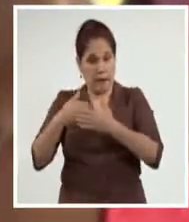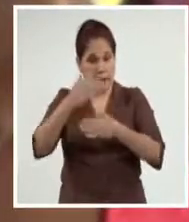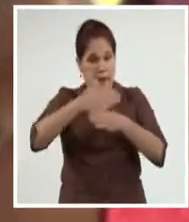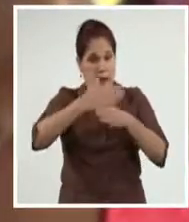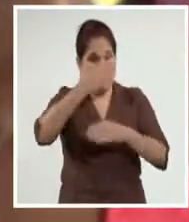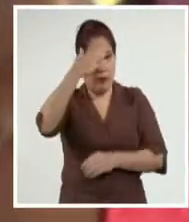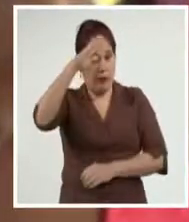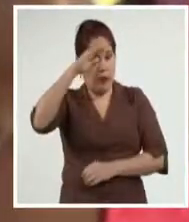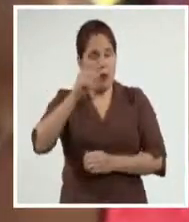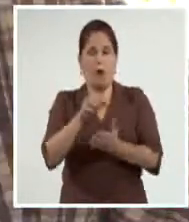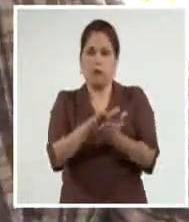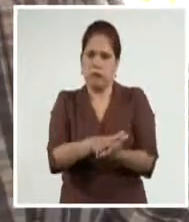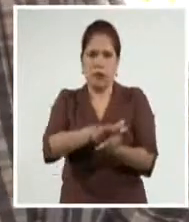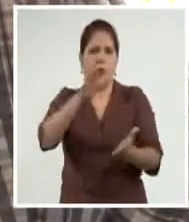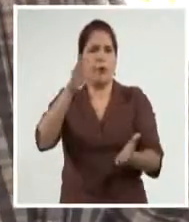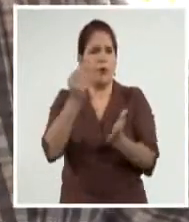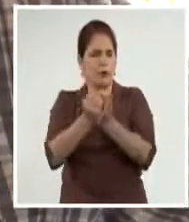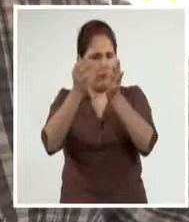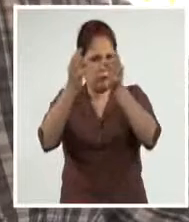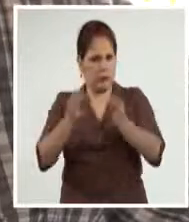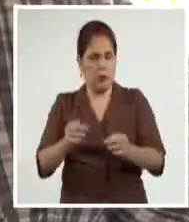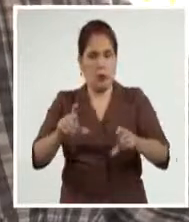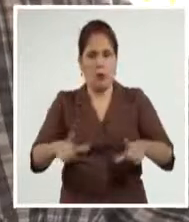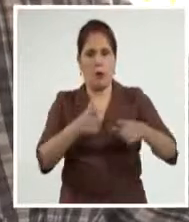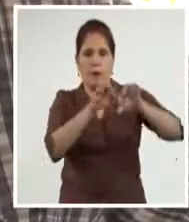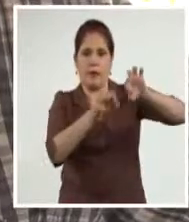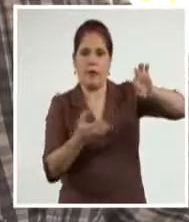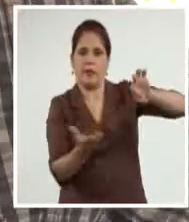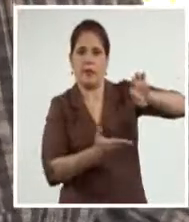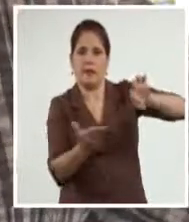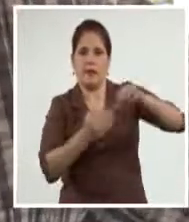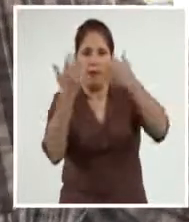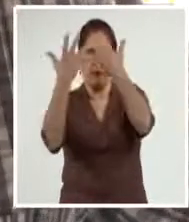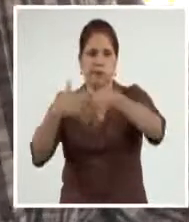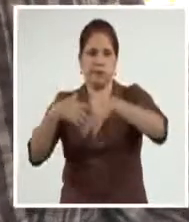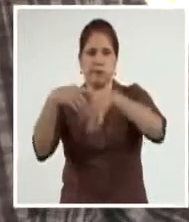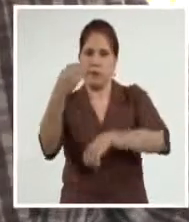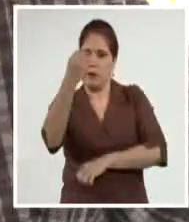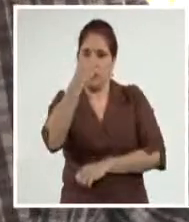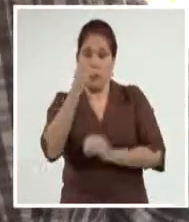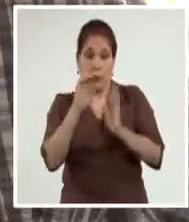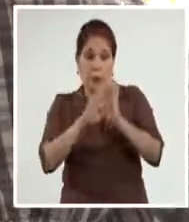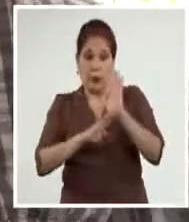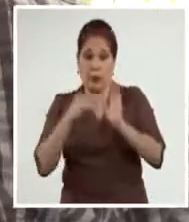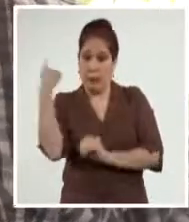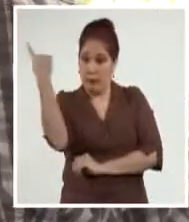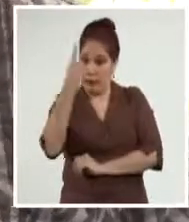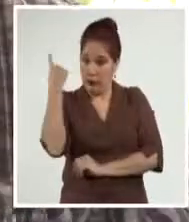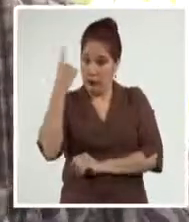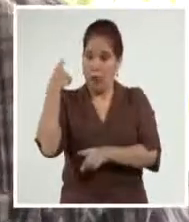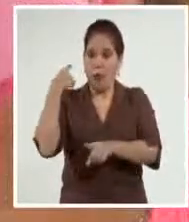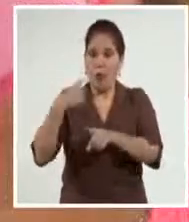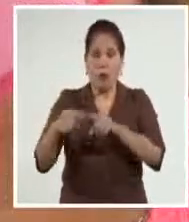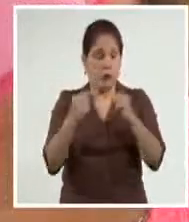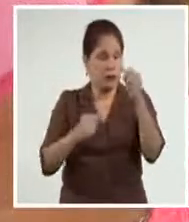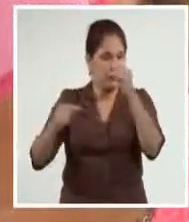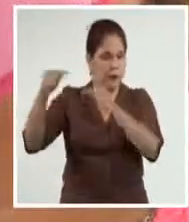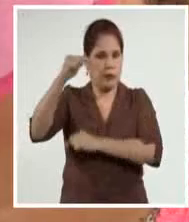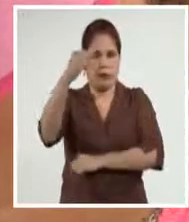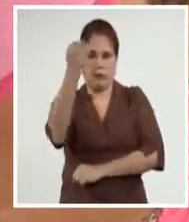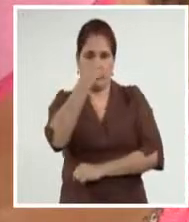ratificaron su compromiso con el cumplimiento de la zafra y la producción de alimentos, programas nacionales de alta prioridad.